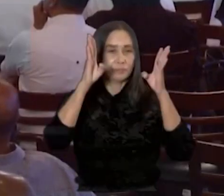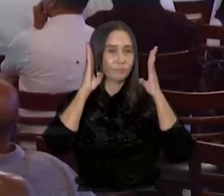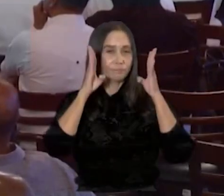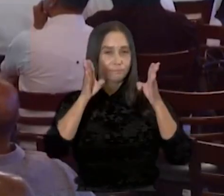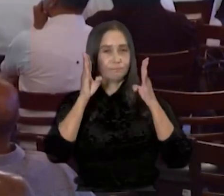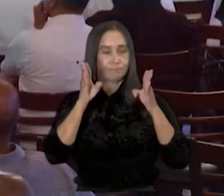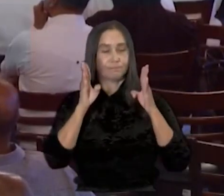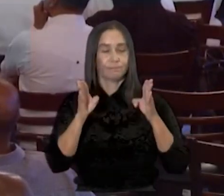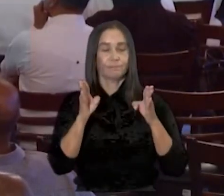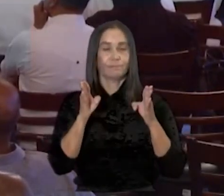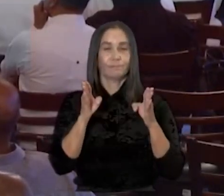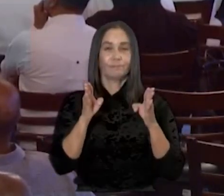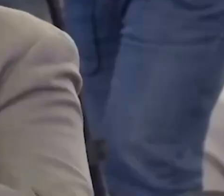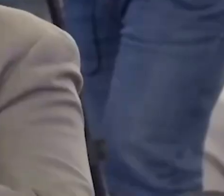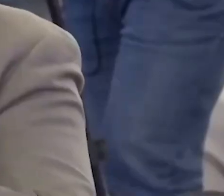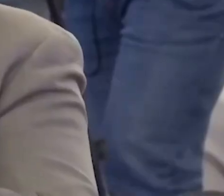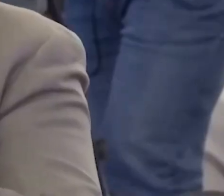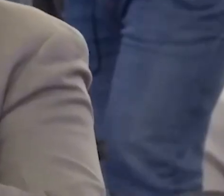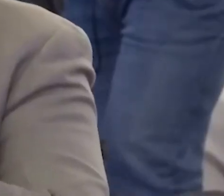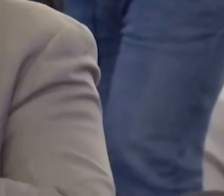a la salud escolar.